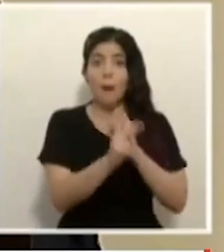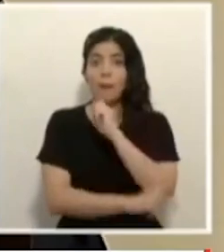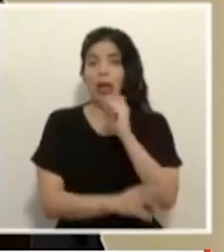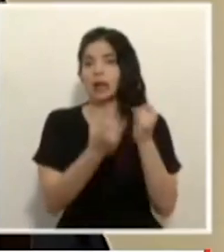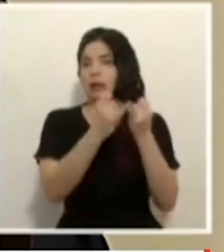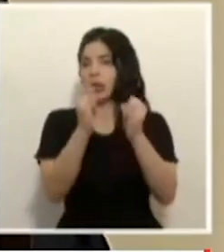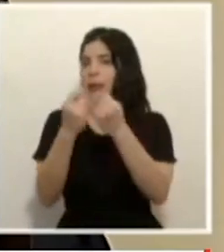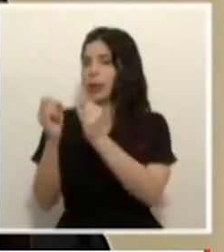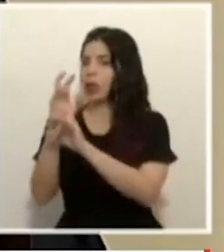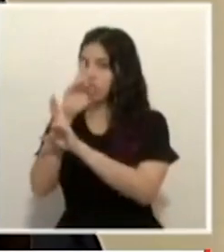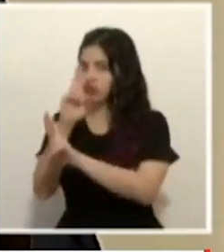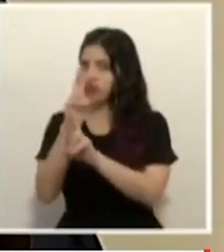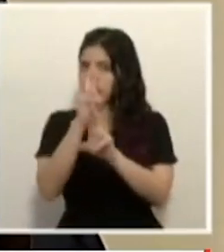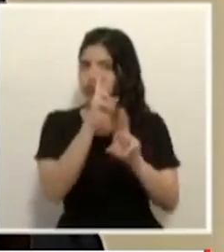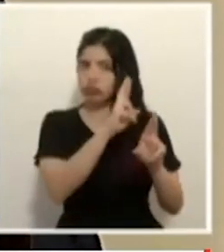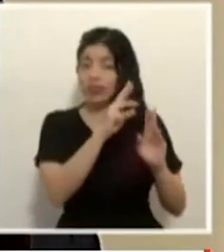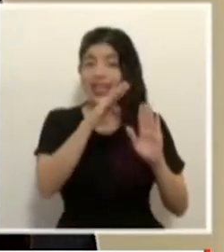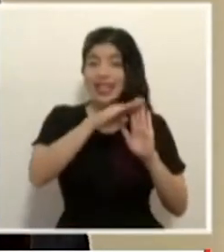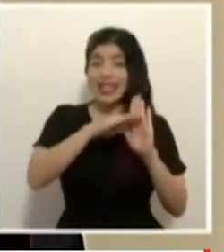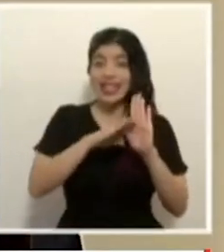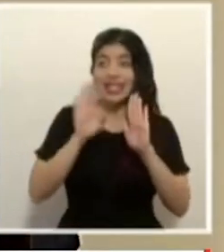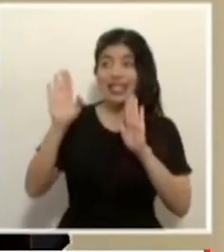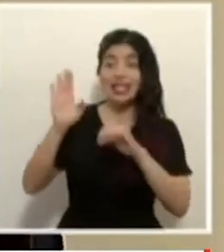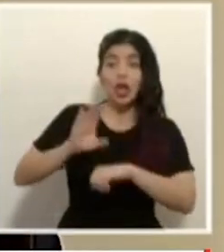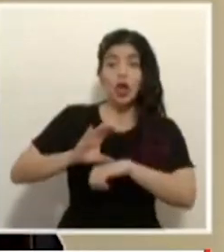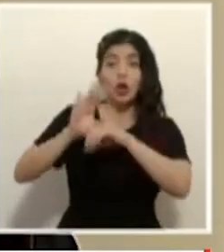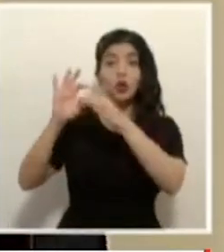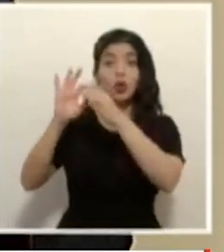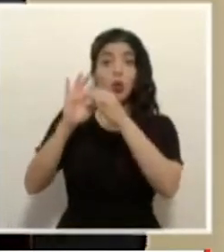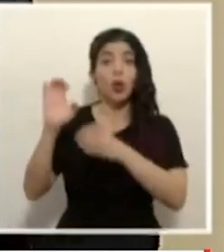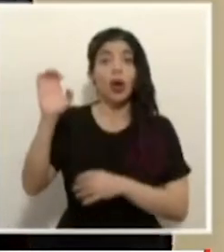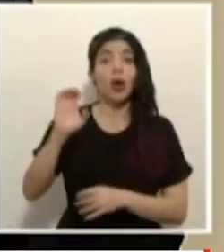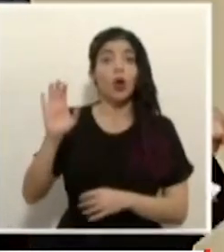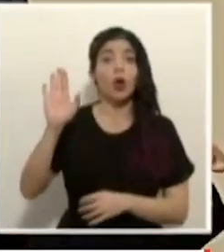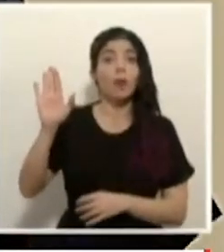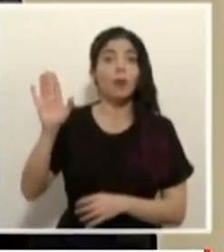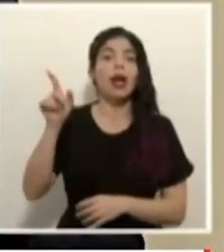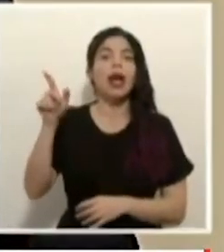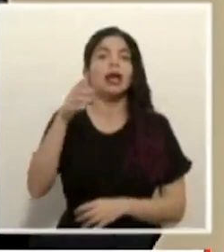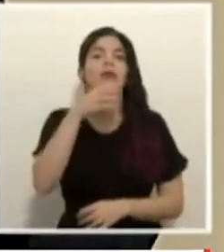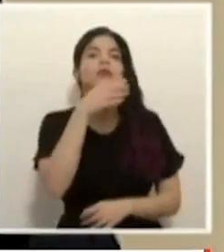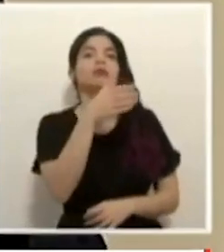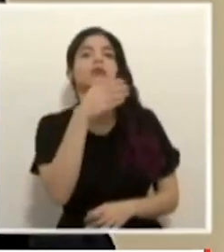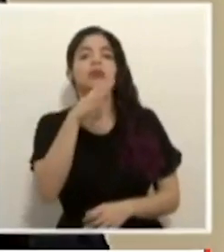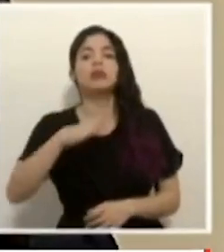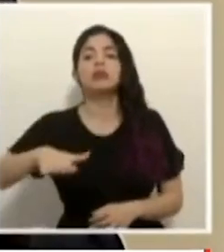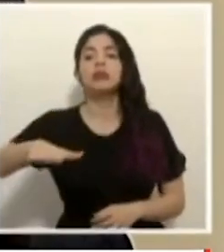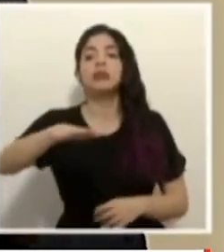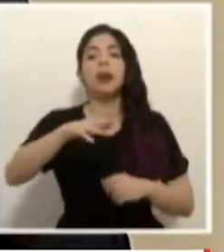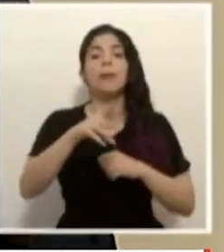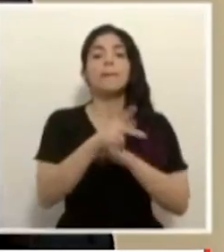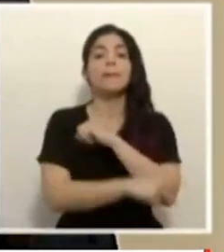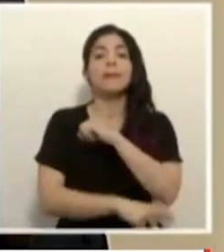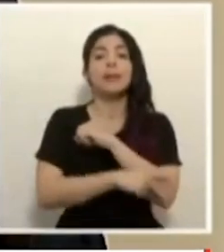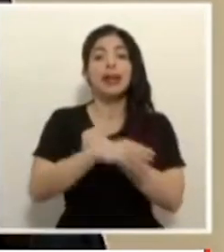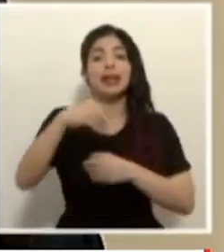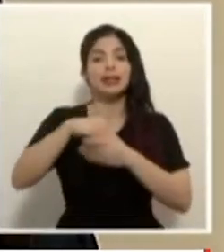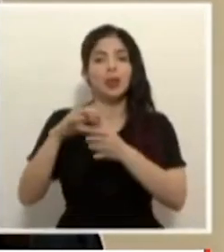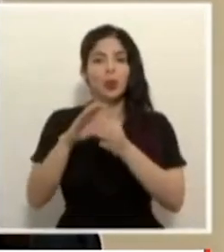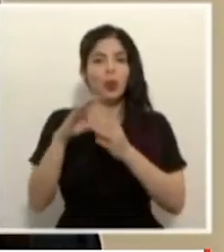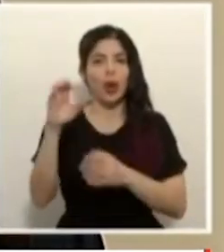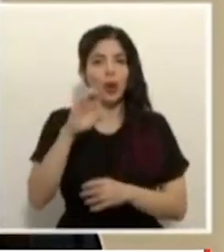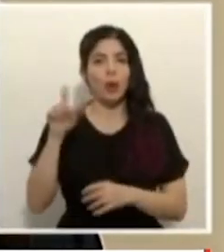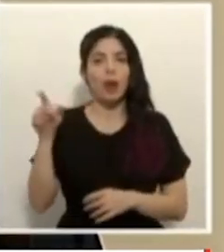lista del consejo de unión europea se trata de una recomendación a los países miembros de la unión europea y en términos